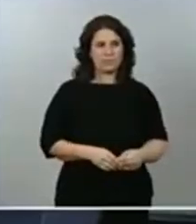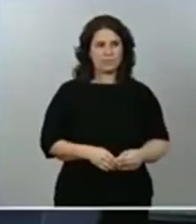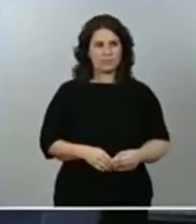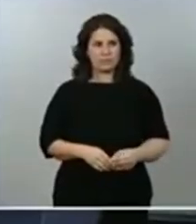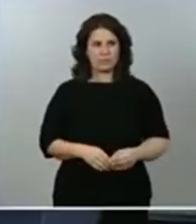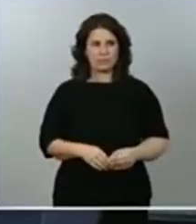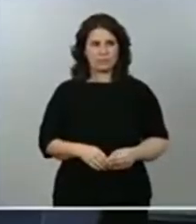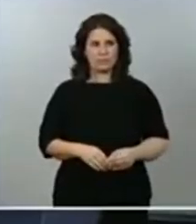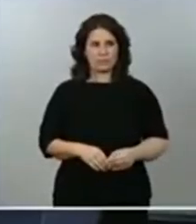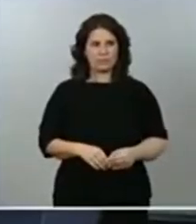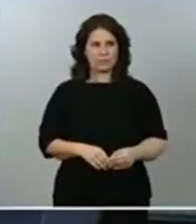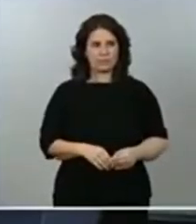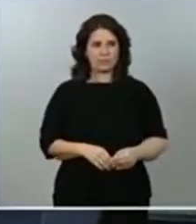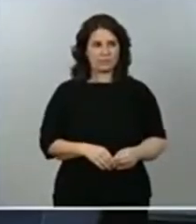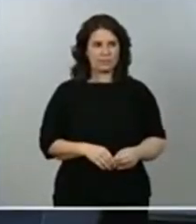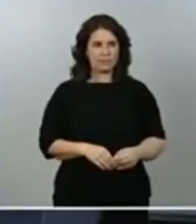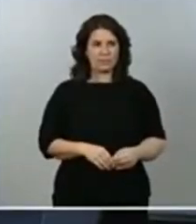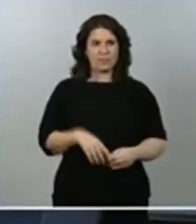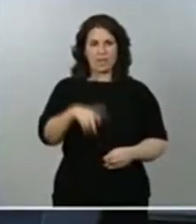Juanma Romero, del Confidencial.